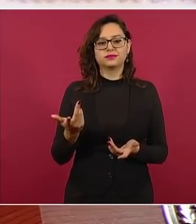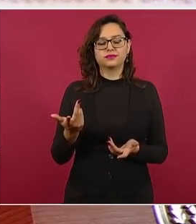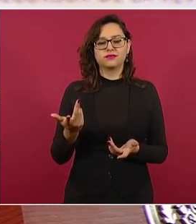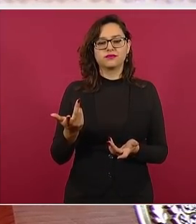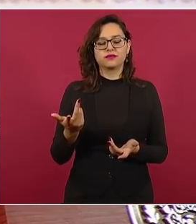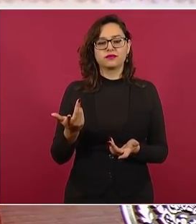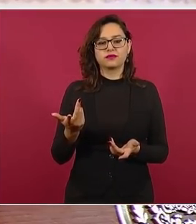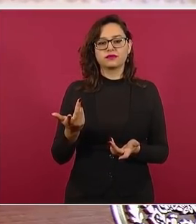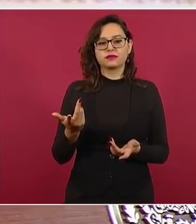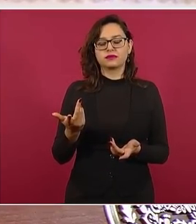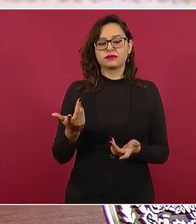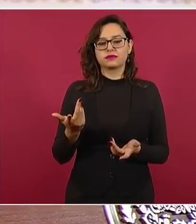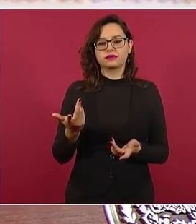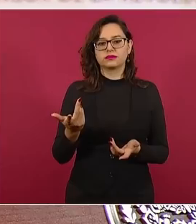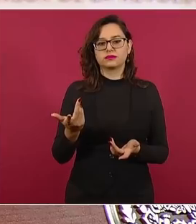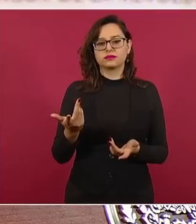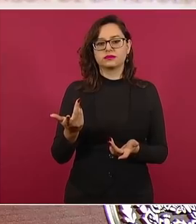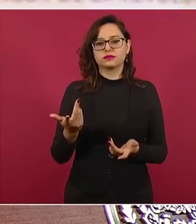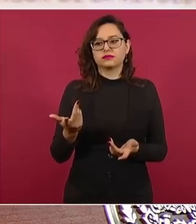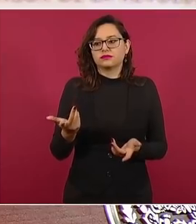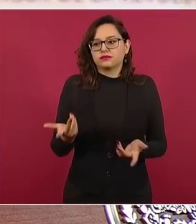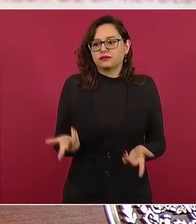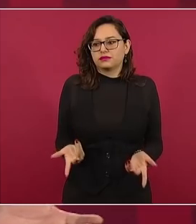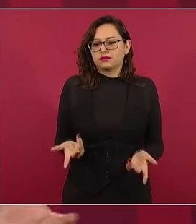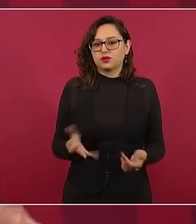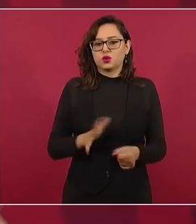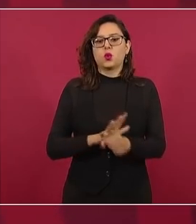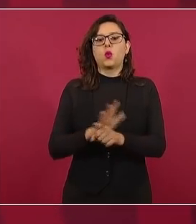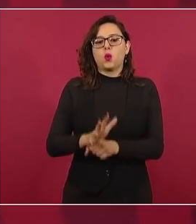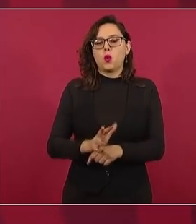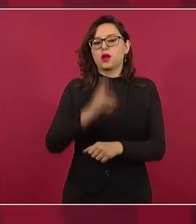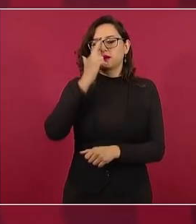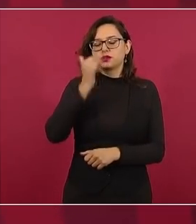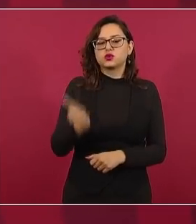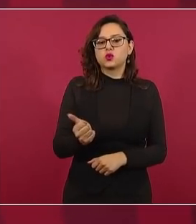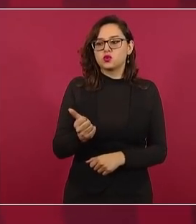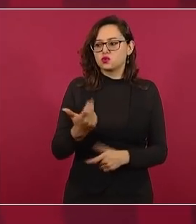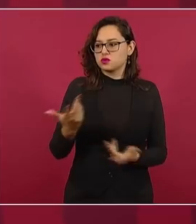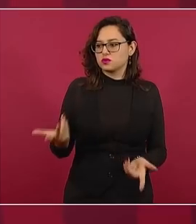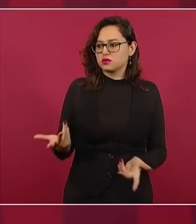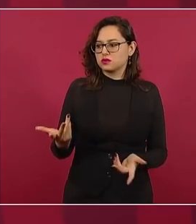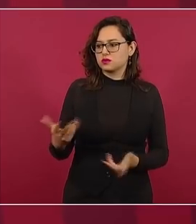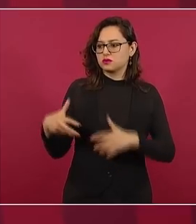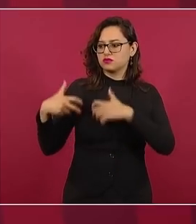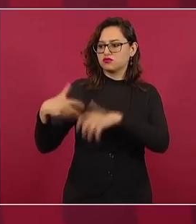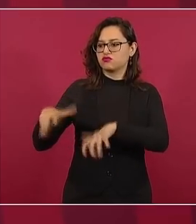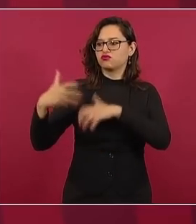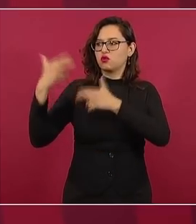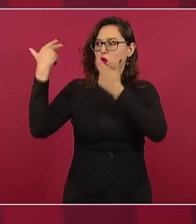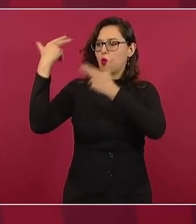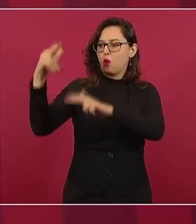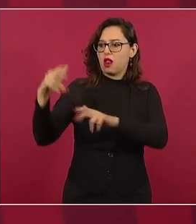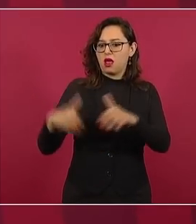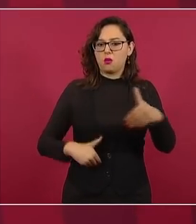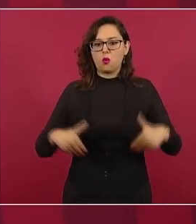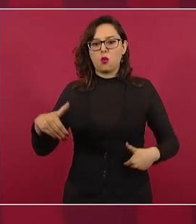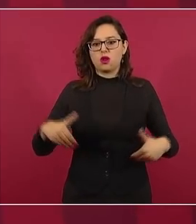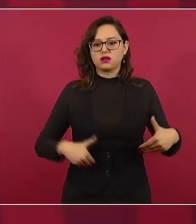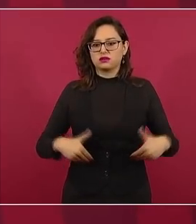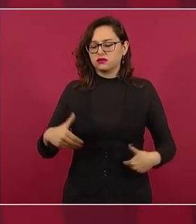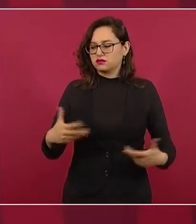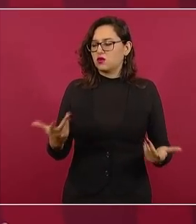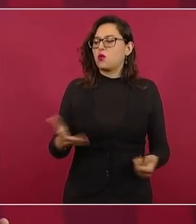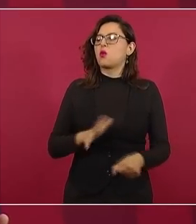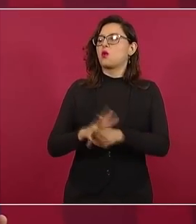informar por qué es esta inconformidad. Y tenemos el